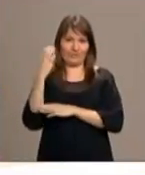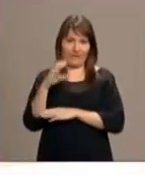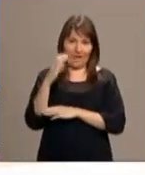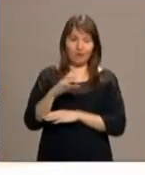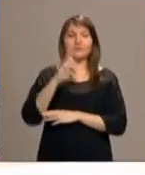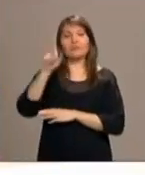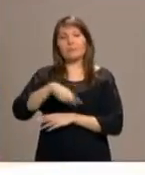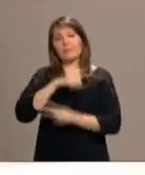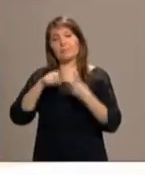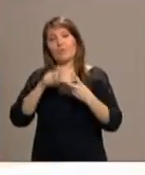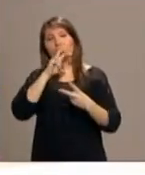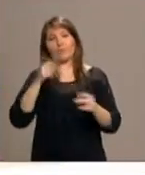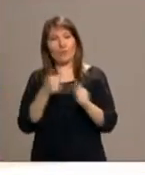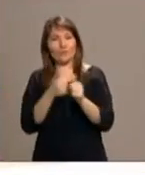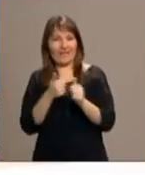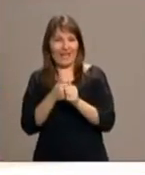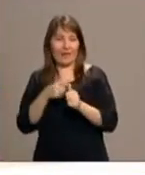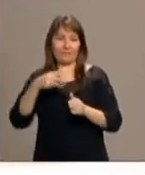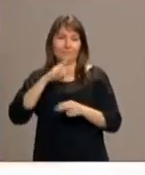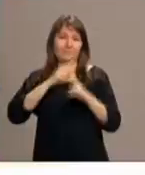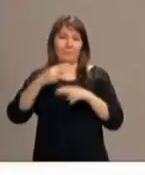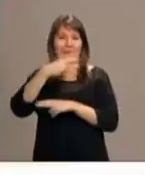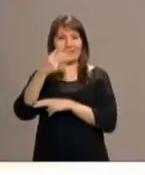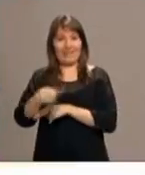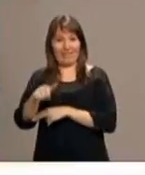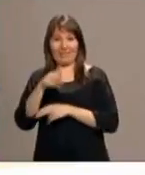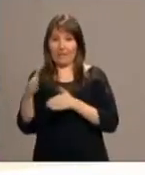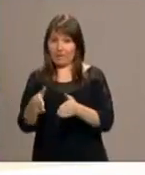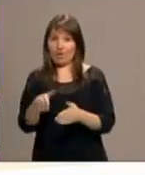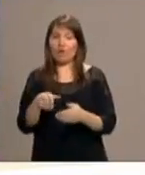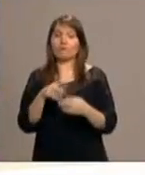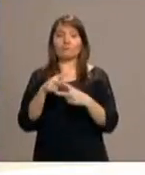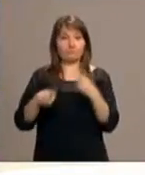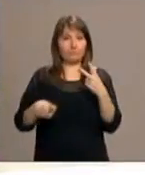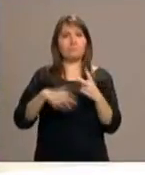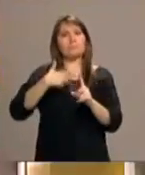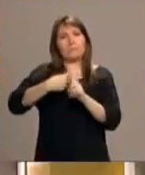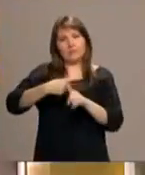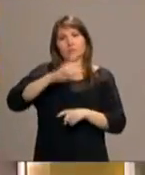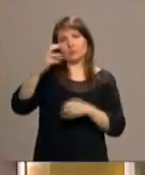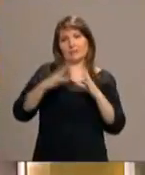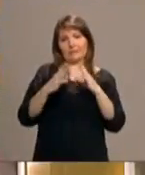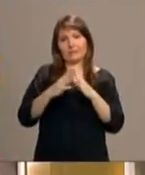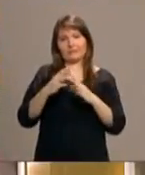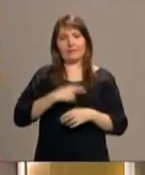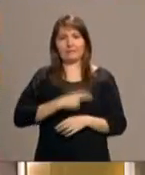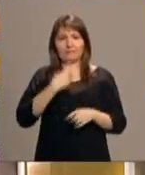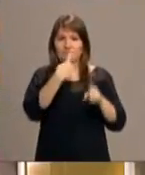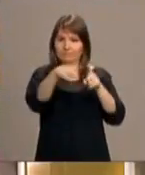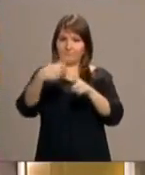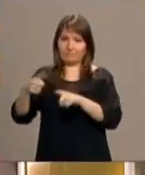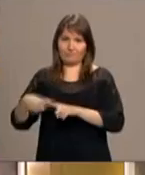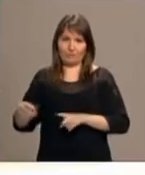nuestro obispo auxiliar, Monseñor Martínez Camino en Común con las demás iglesias y comunidades